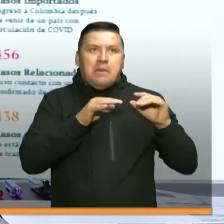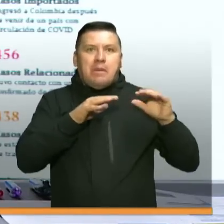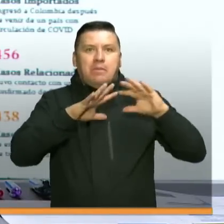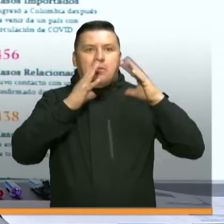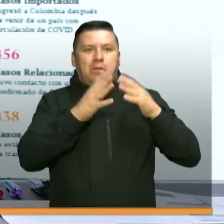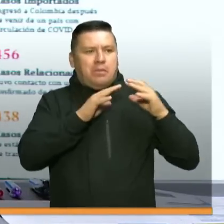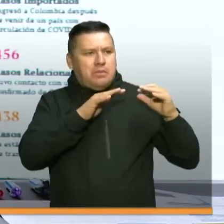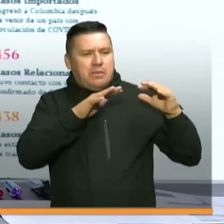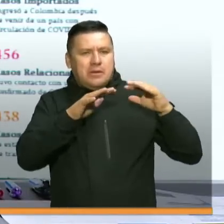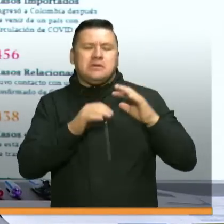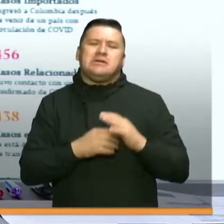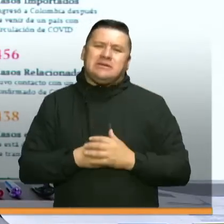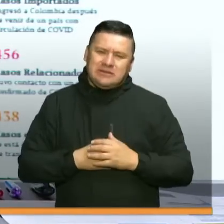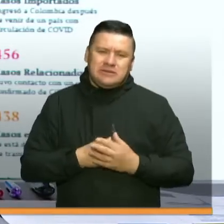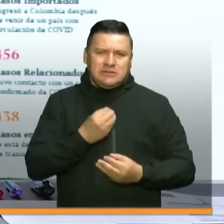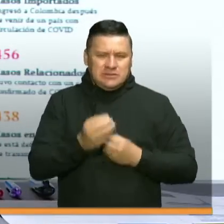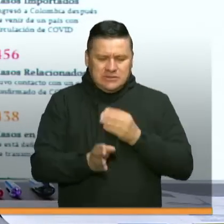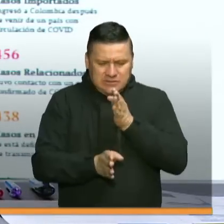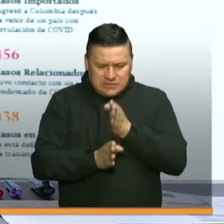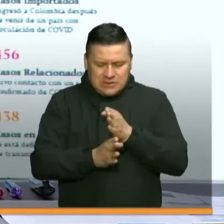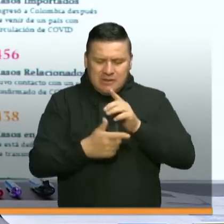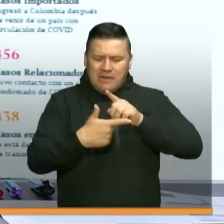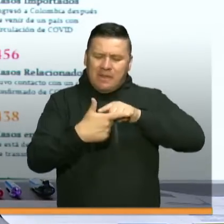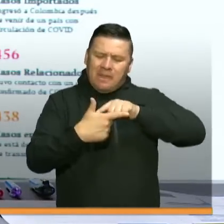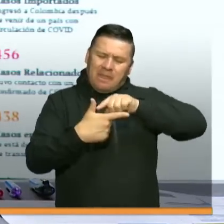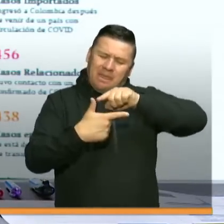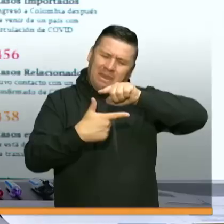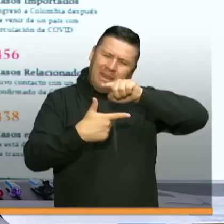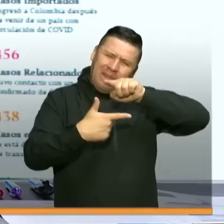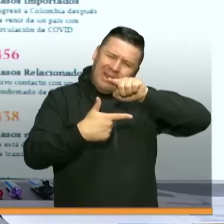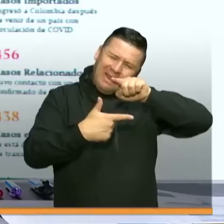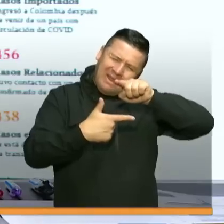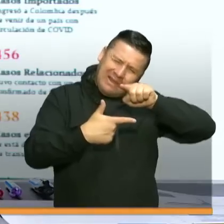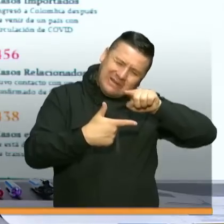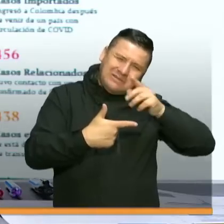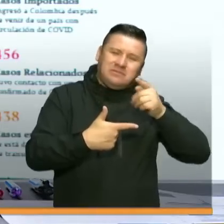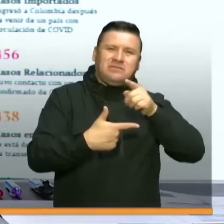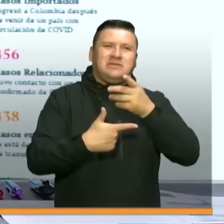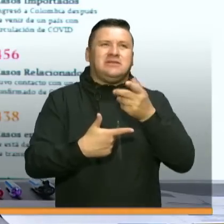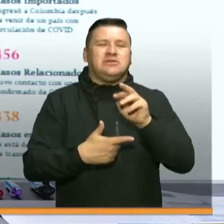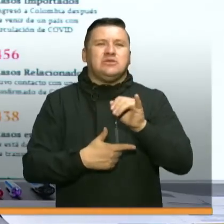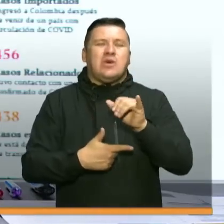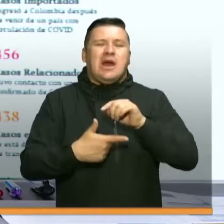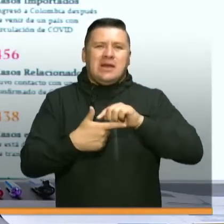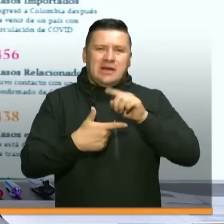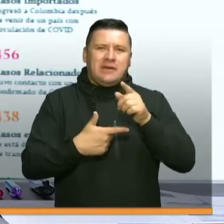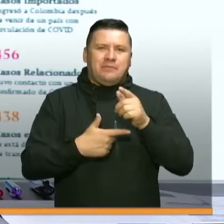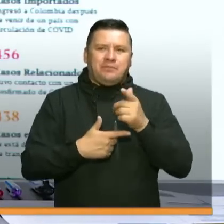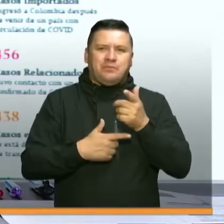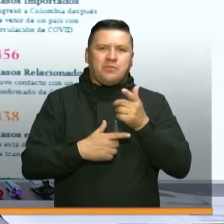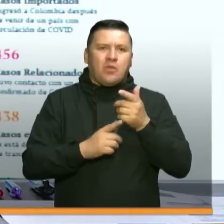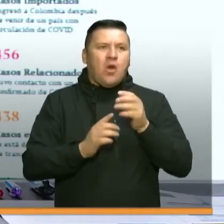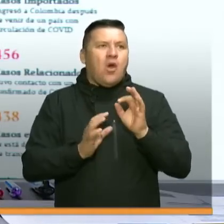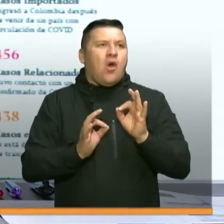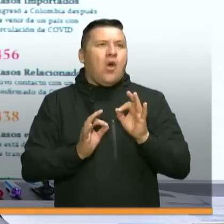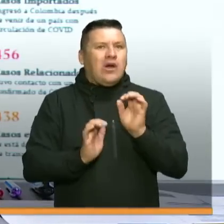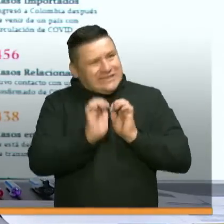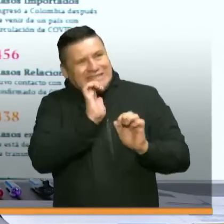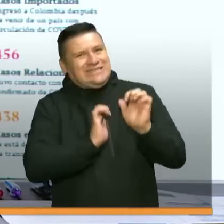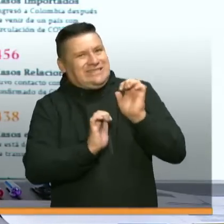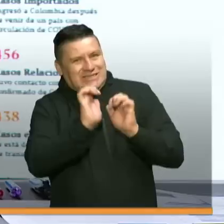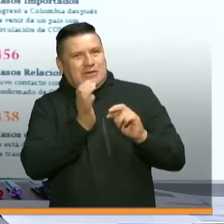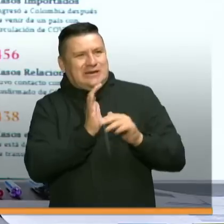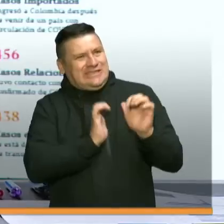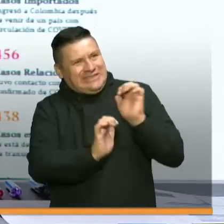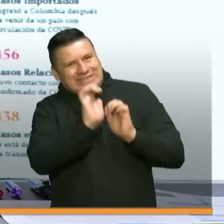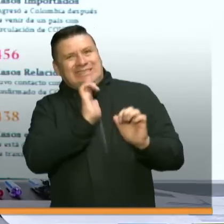exponencial y eso se hace aplanando la curva, sacando de vulnerabilidad o evitando